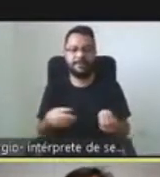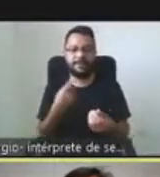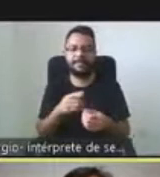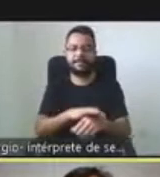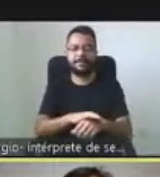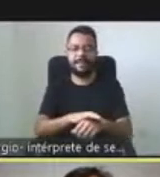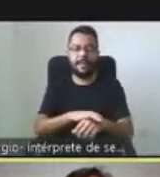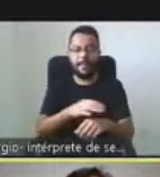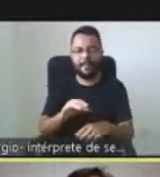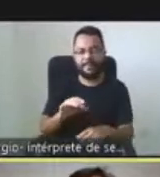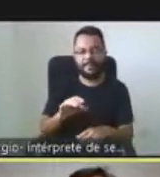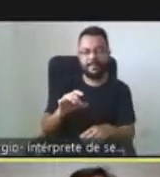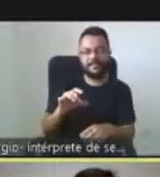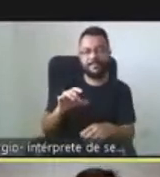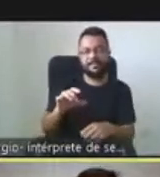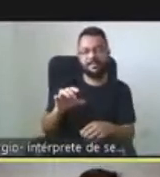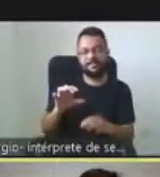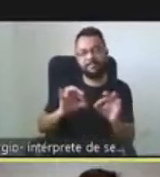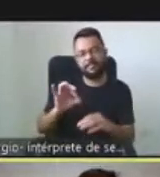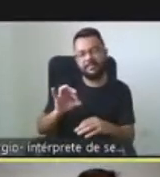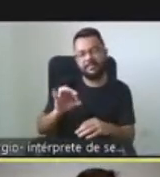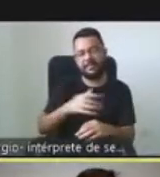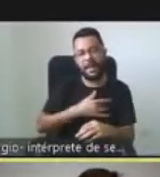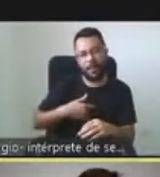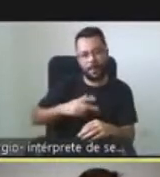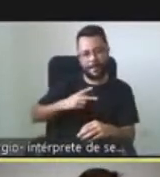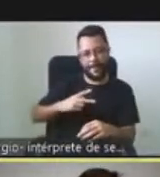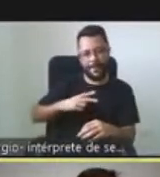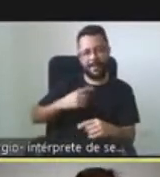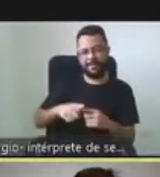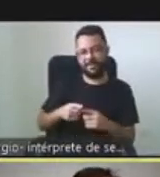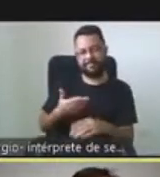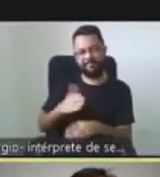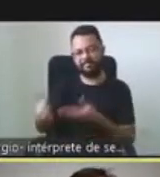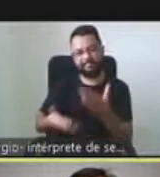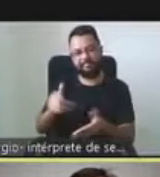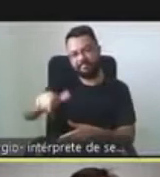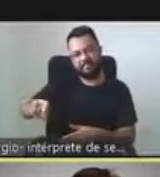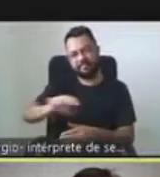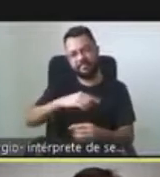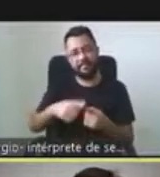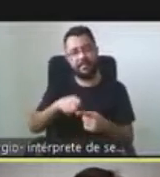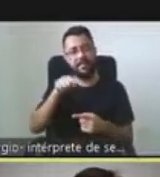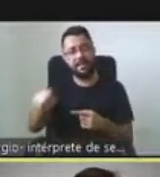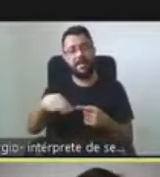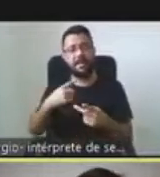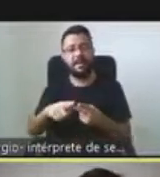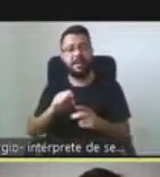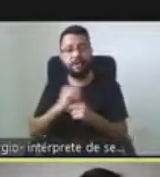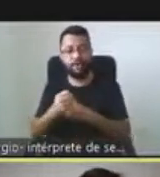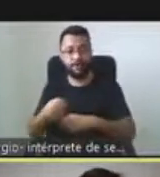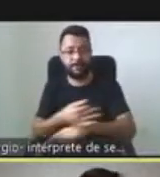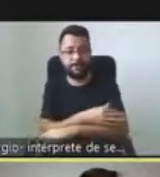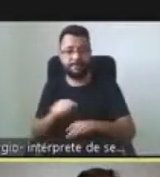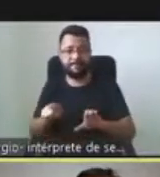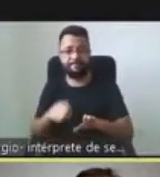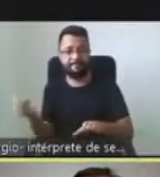de enfermedades. En la parte socioemocional destaca la importancia de la familia. Todos reportan con